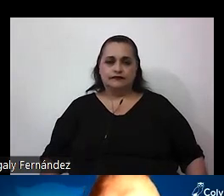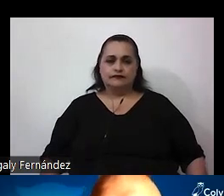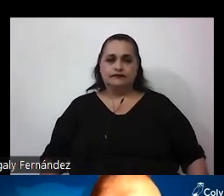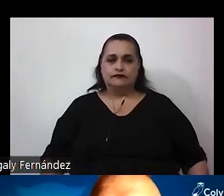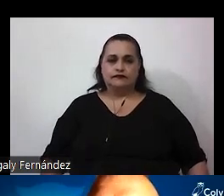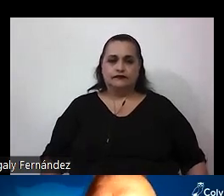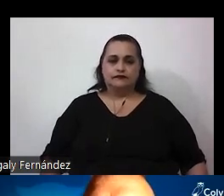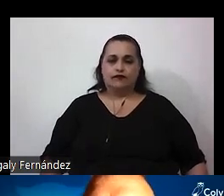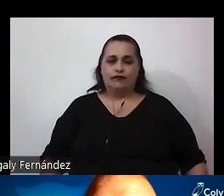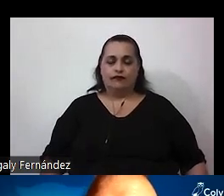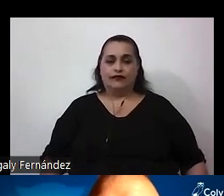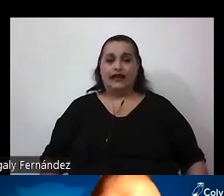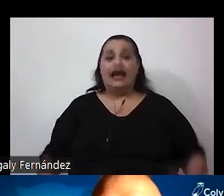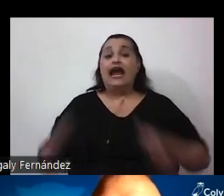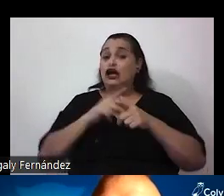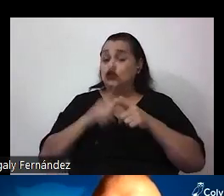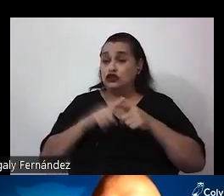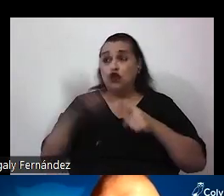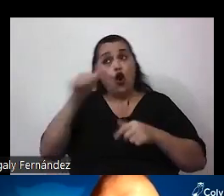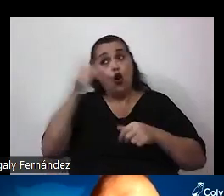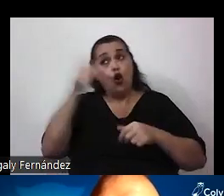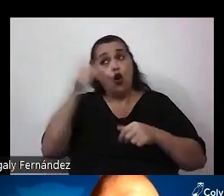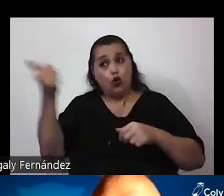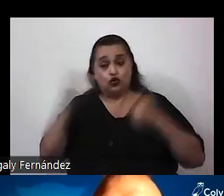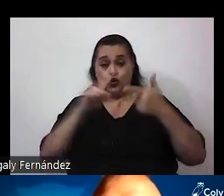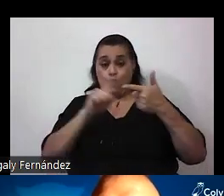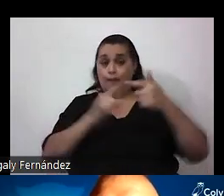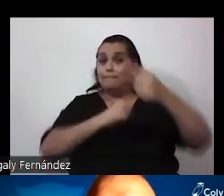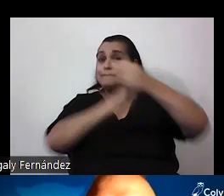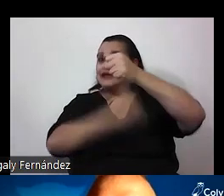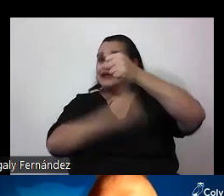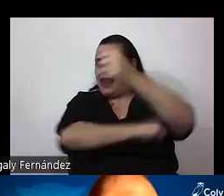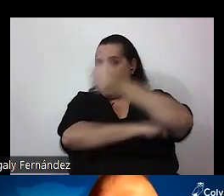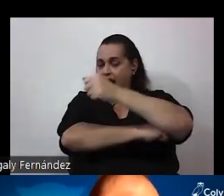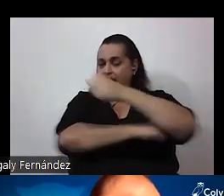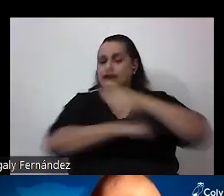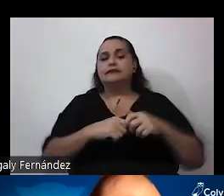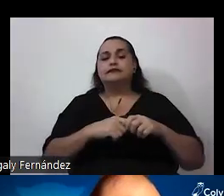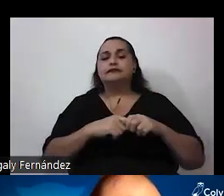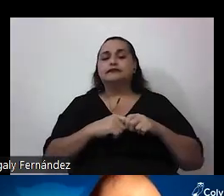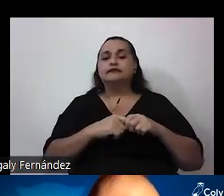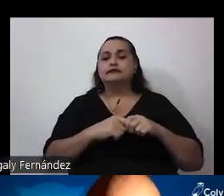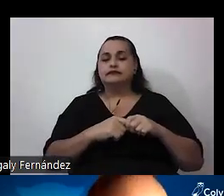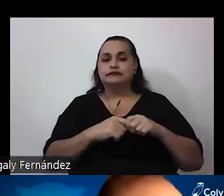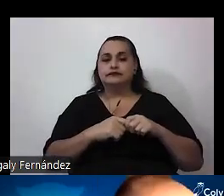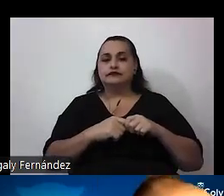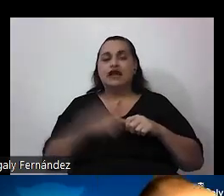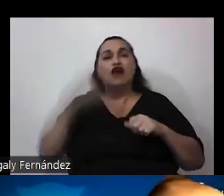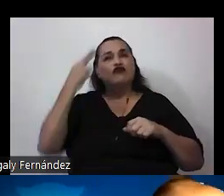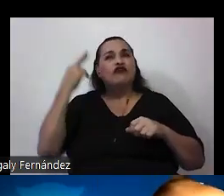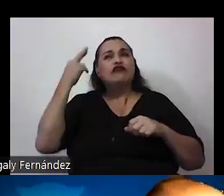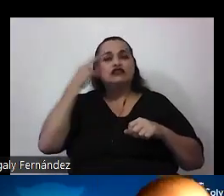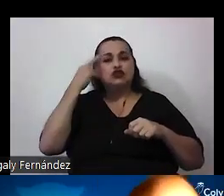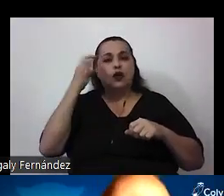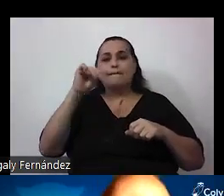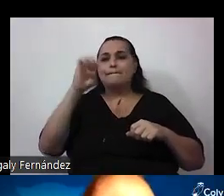Me detengo un poco ahora en otro de los pilares que mencioné que es la cuestión de la reflexión metacognitiva.